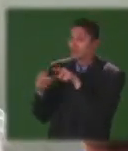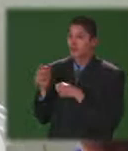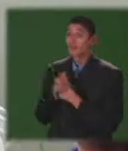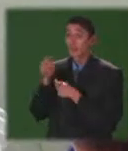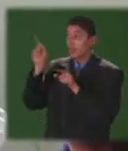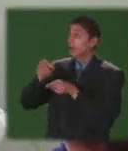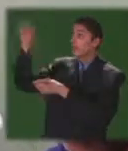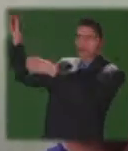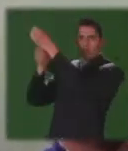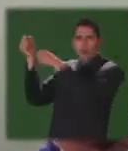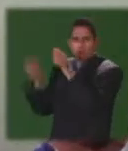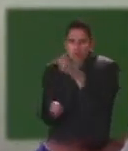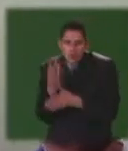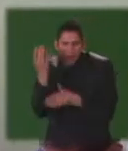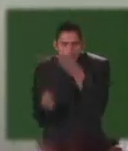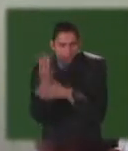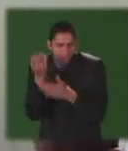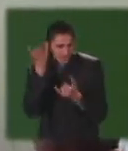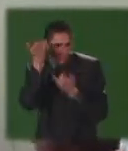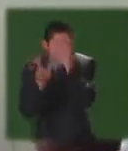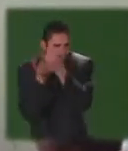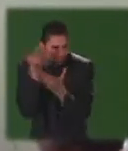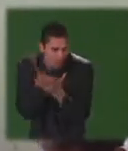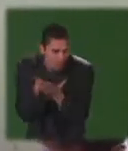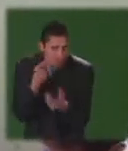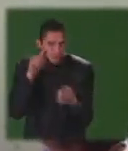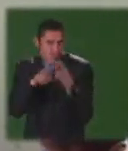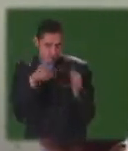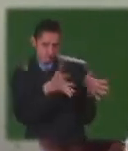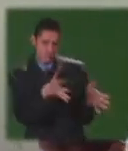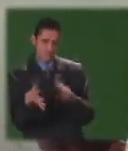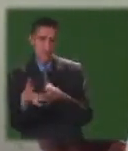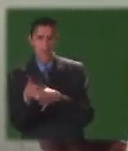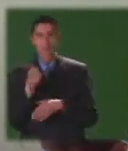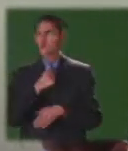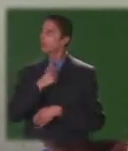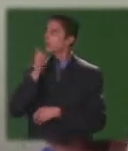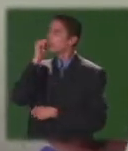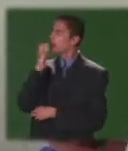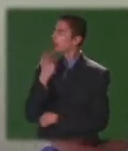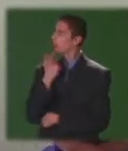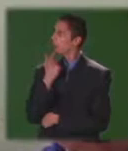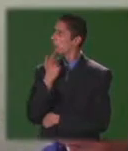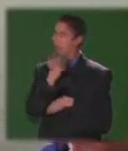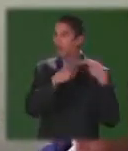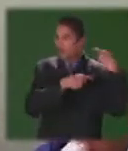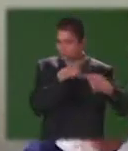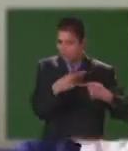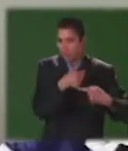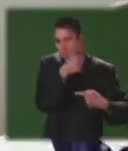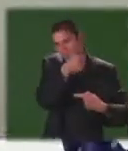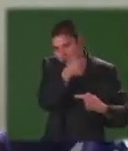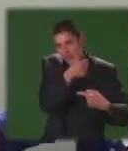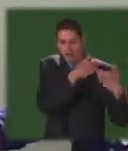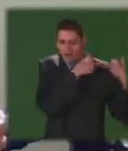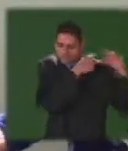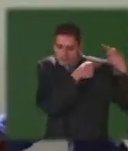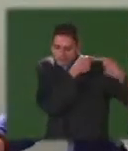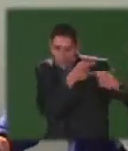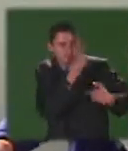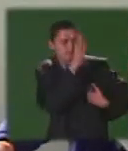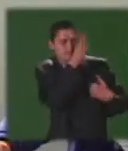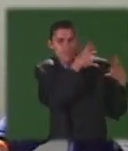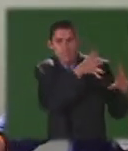traído innovaciones que de pronto uno con los años va a seguir la tradición la tradición y eso es bueno porque nosotros